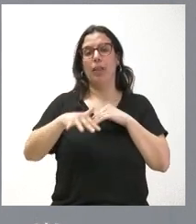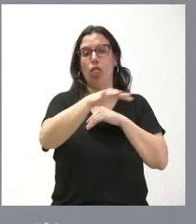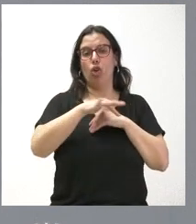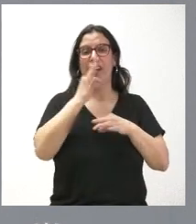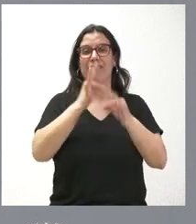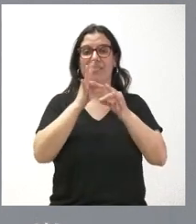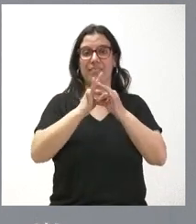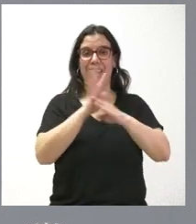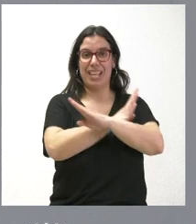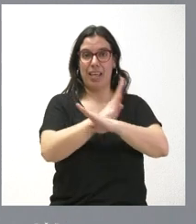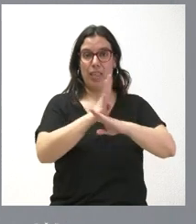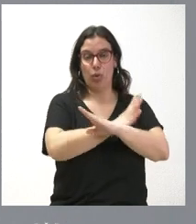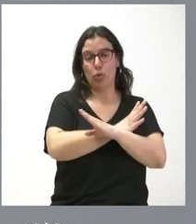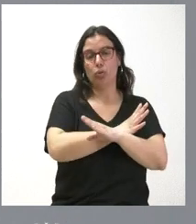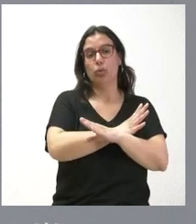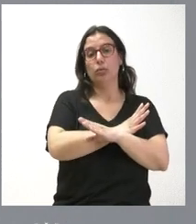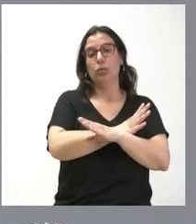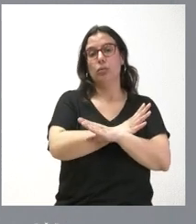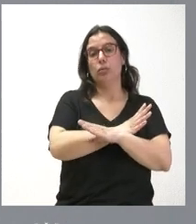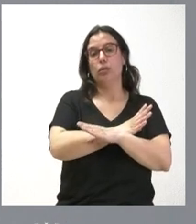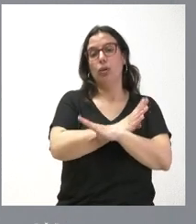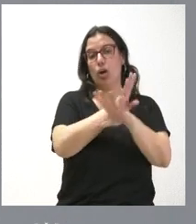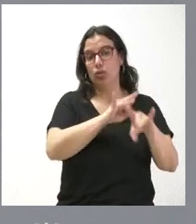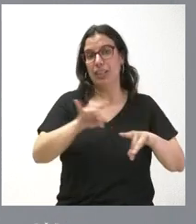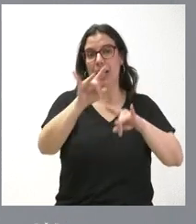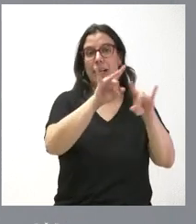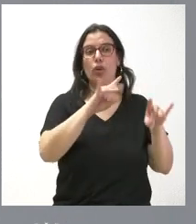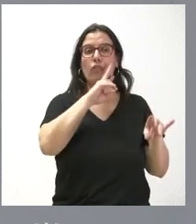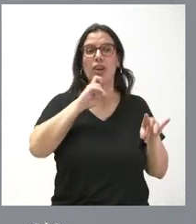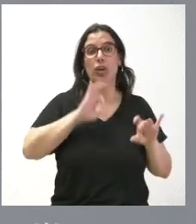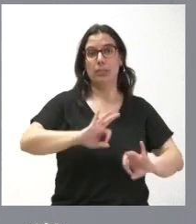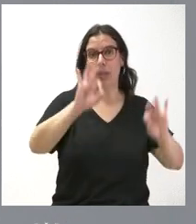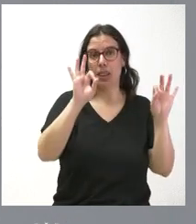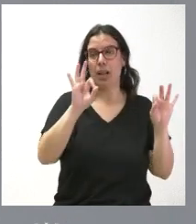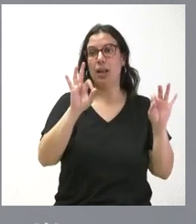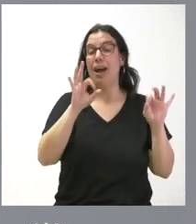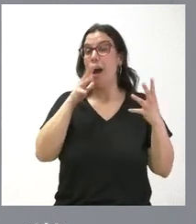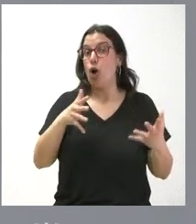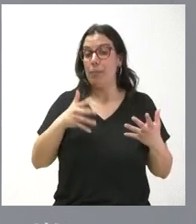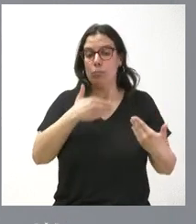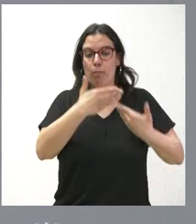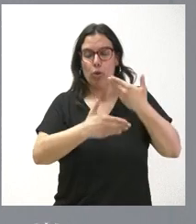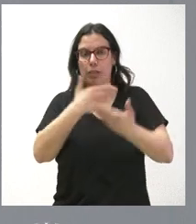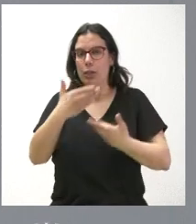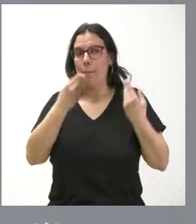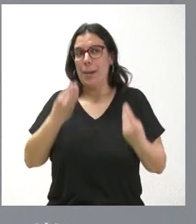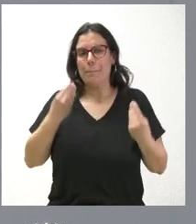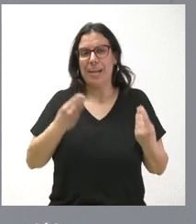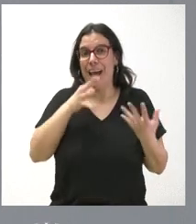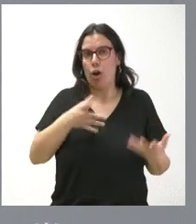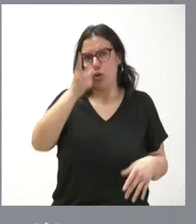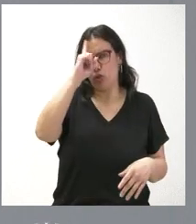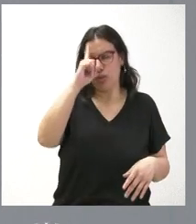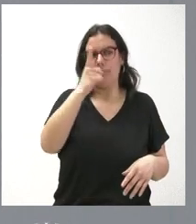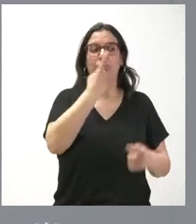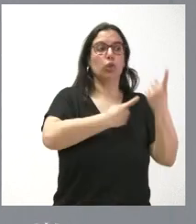viñedos y otro tipo de terrenos de especiales valores, pues no sé ahora cómo está el trámite exactamente y les podré dar